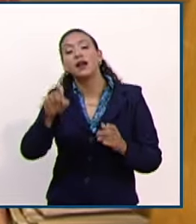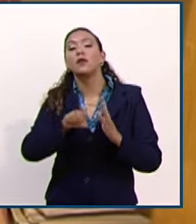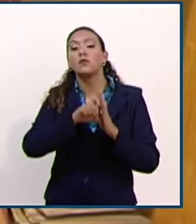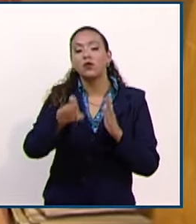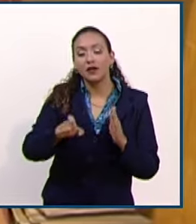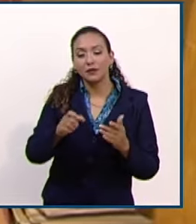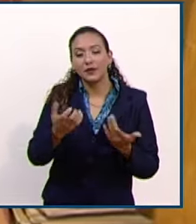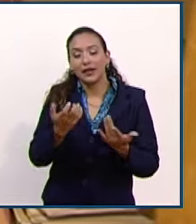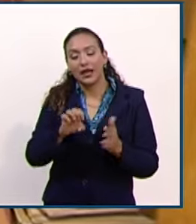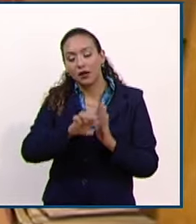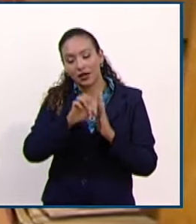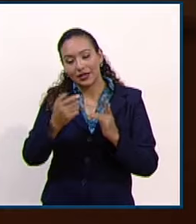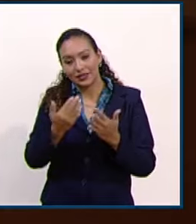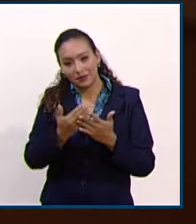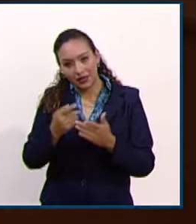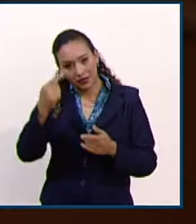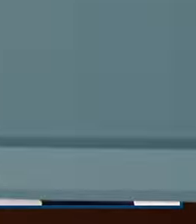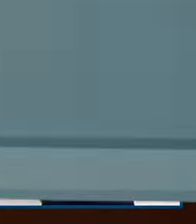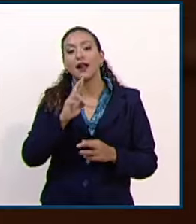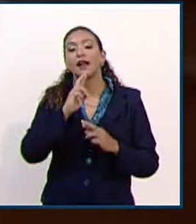declarada improcedente.